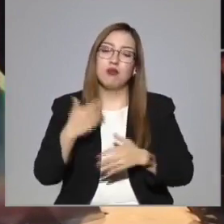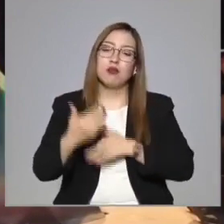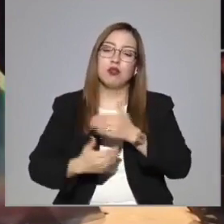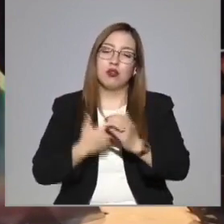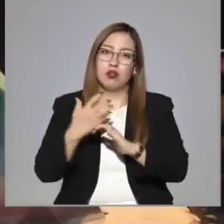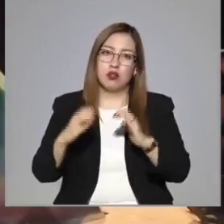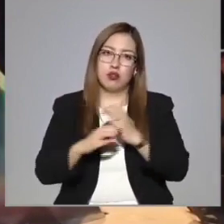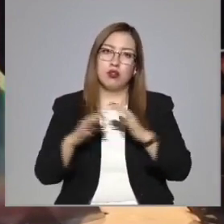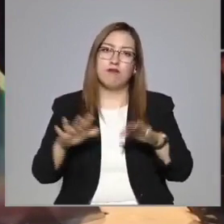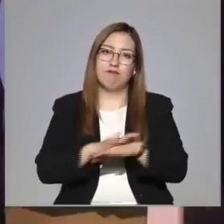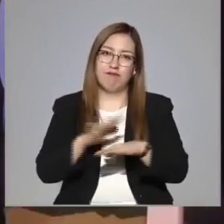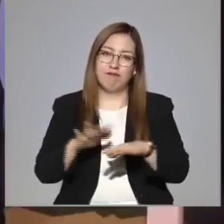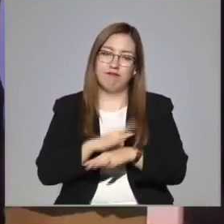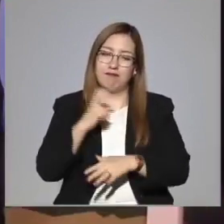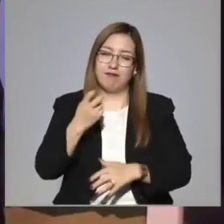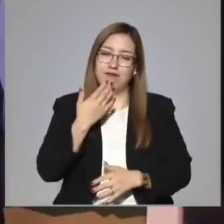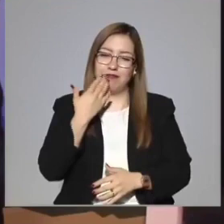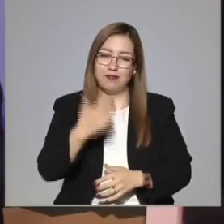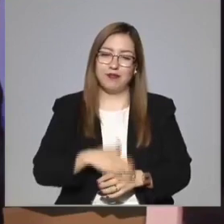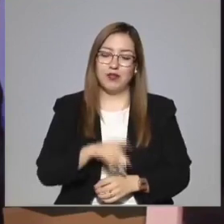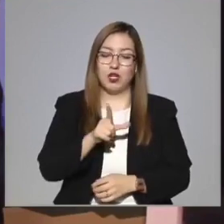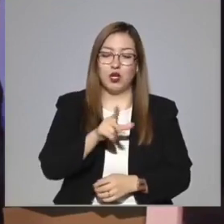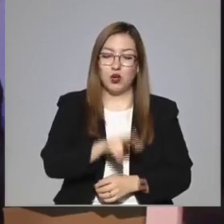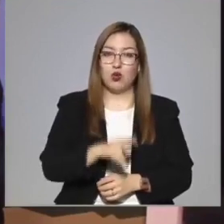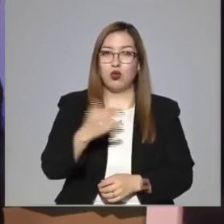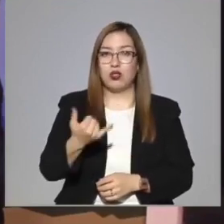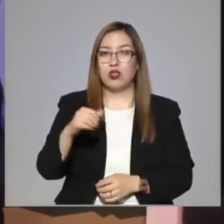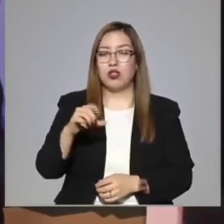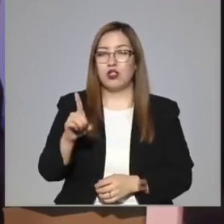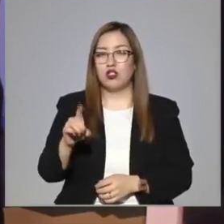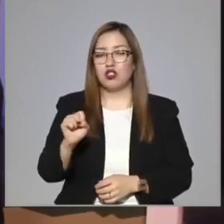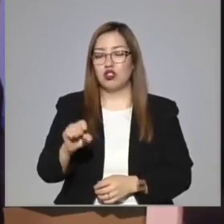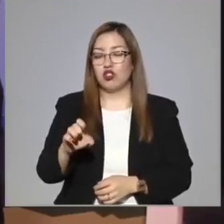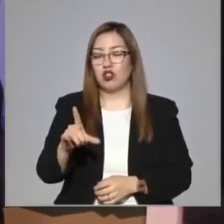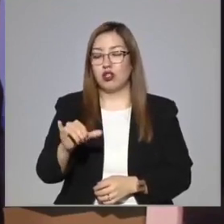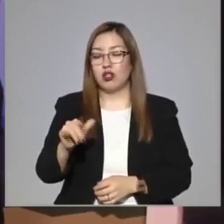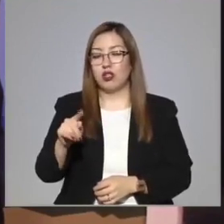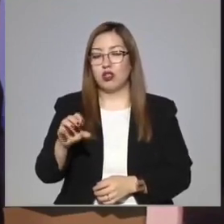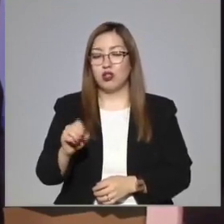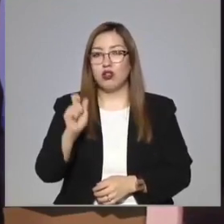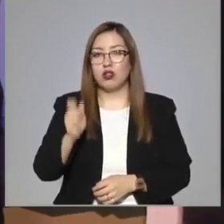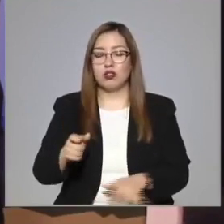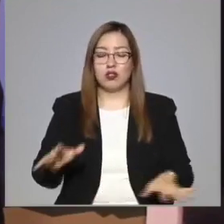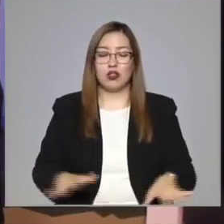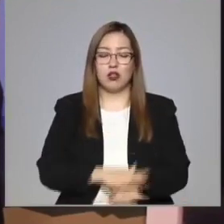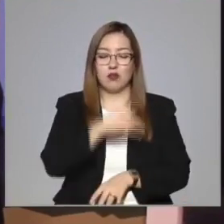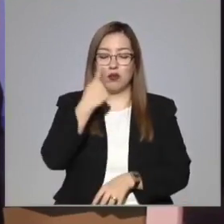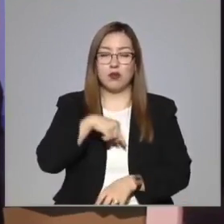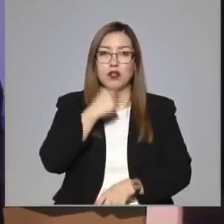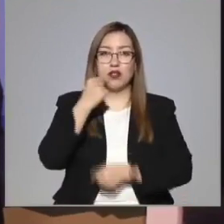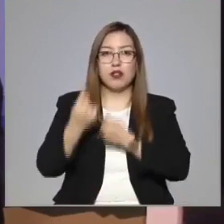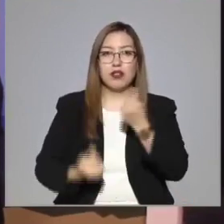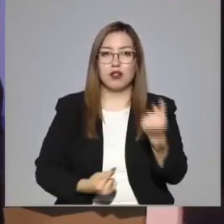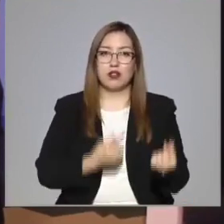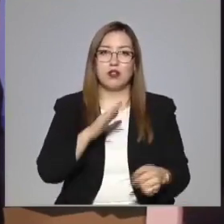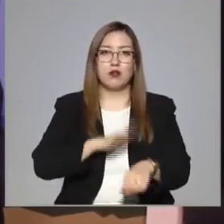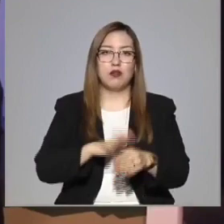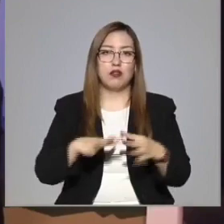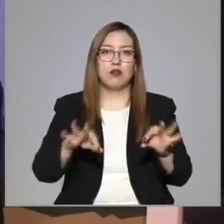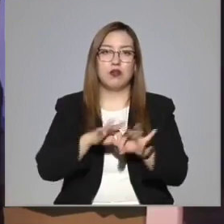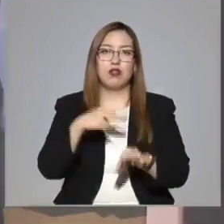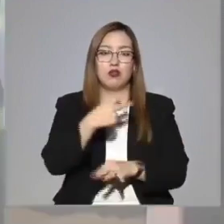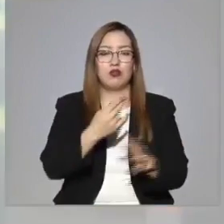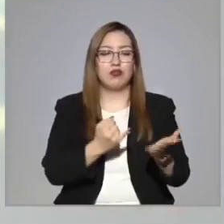pasar si ven Luis Solito. Luis Solito es una historia que quiere el cambio para las infancias, tomando en cuenta todas sus